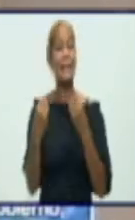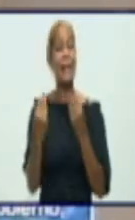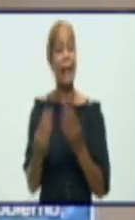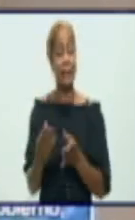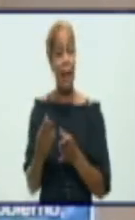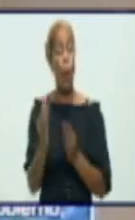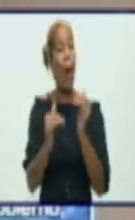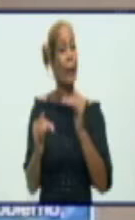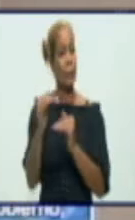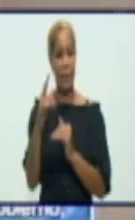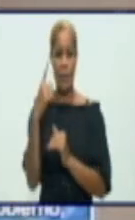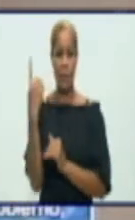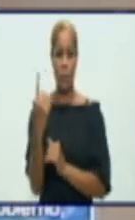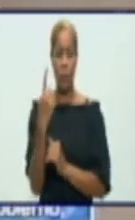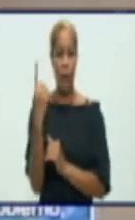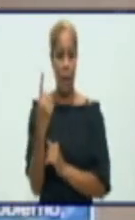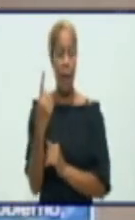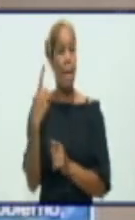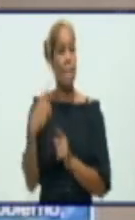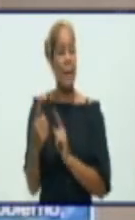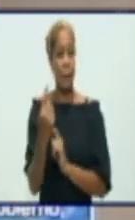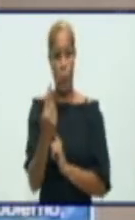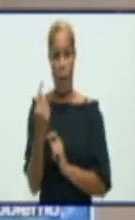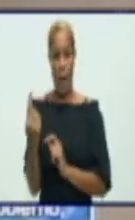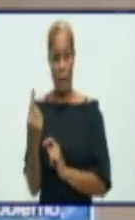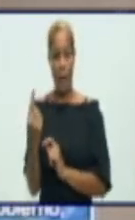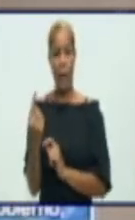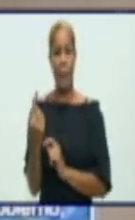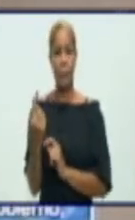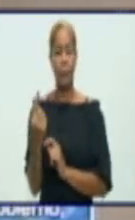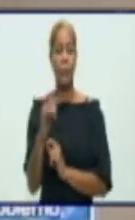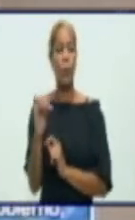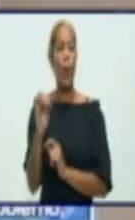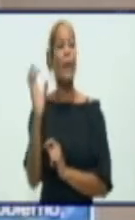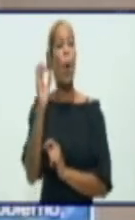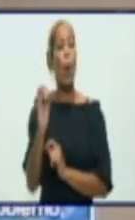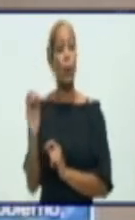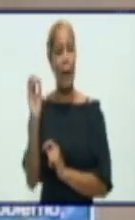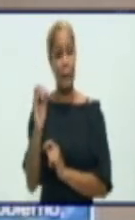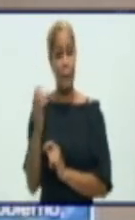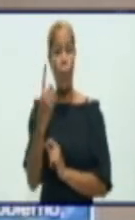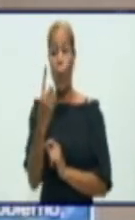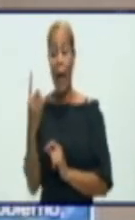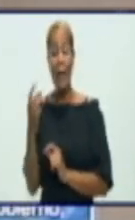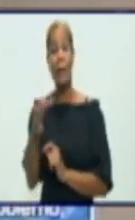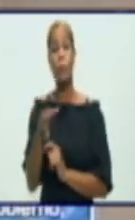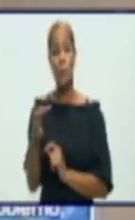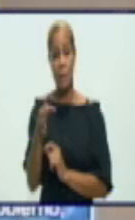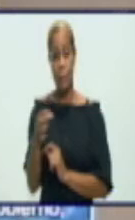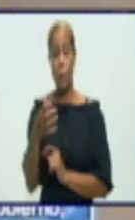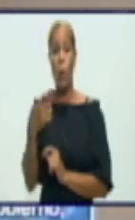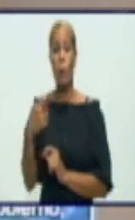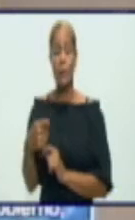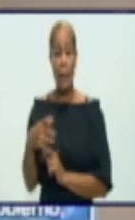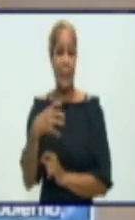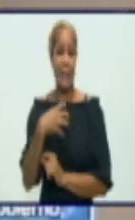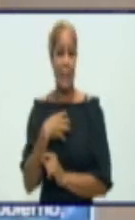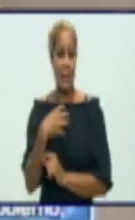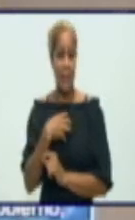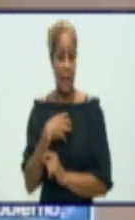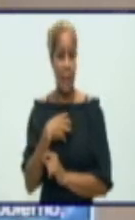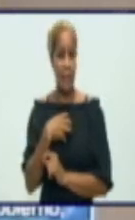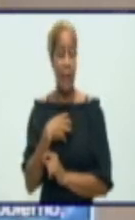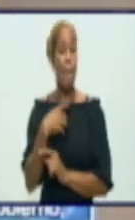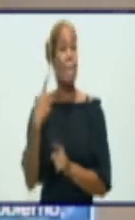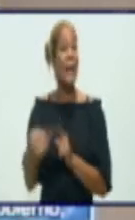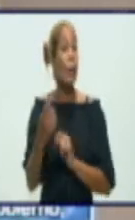individual, si hay mayor sentido del deber, y si todo nuestro pueblo tiene comprensión